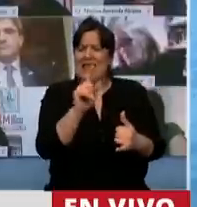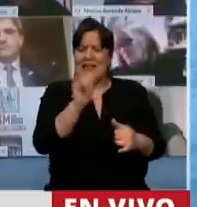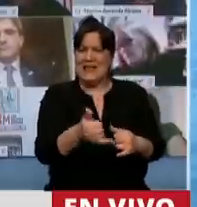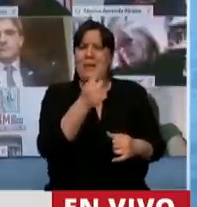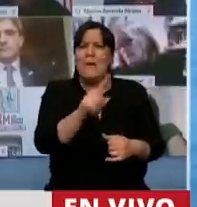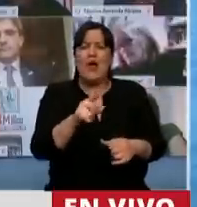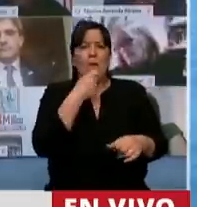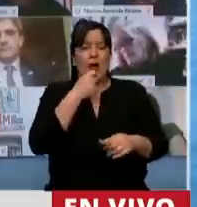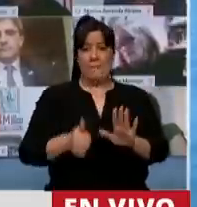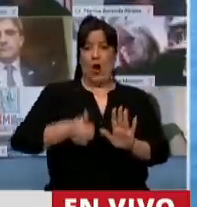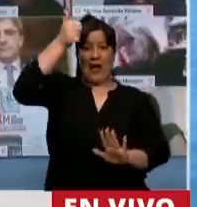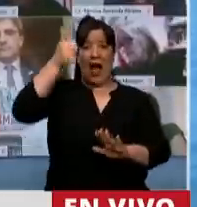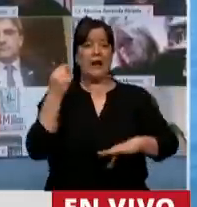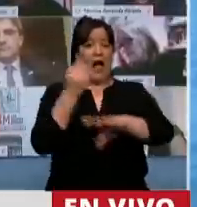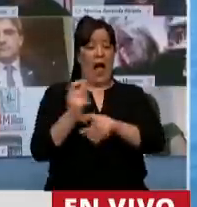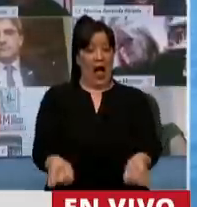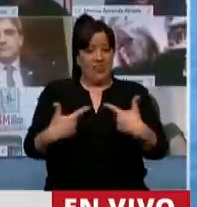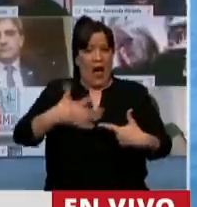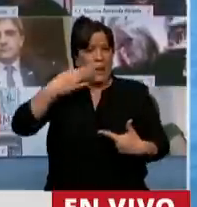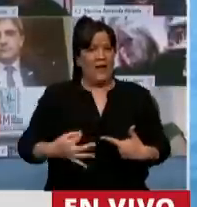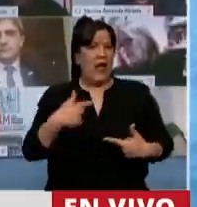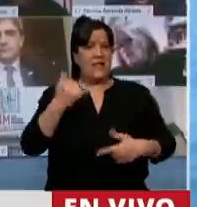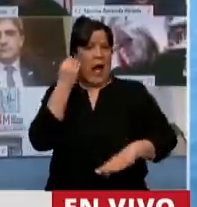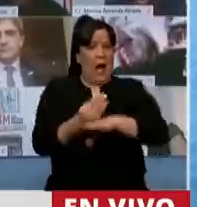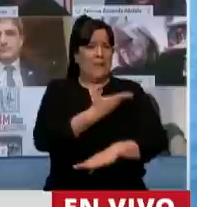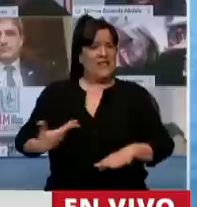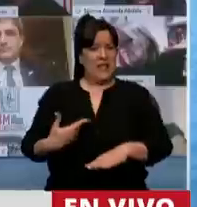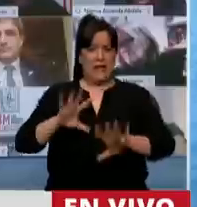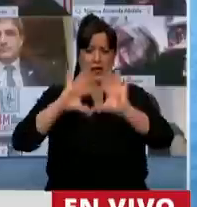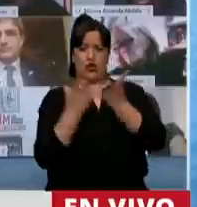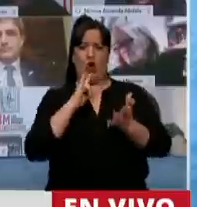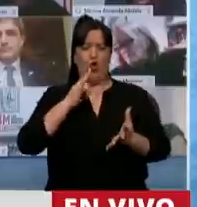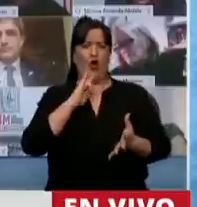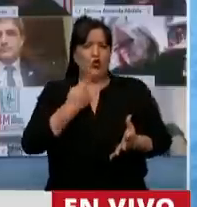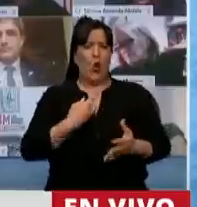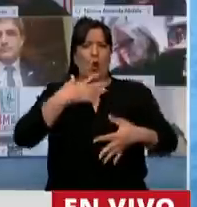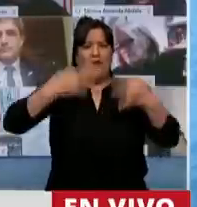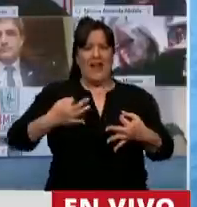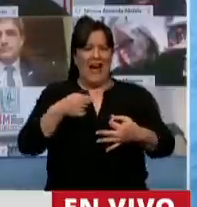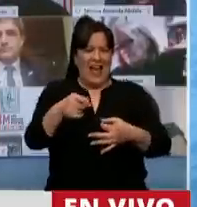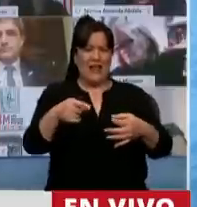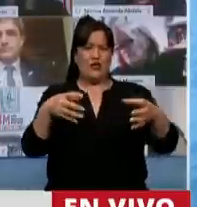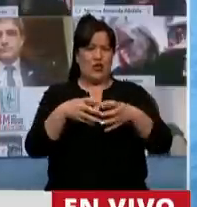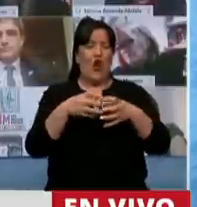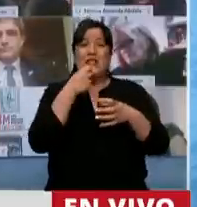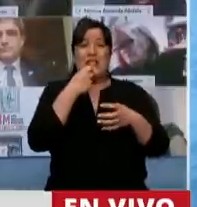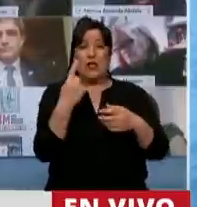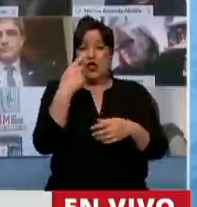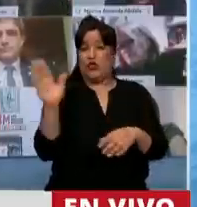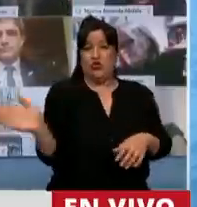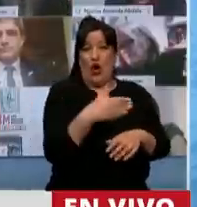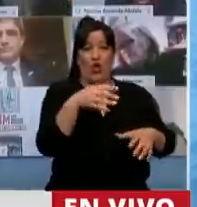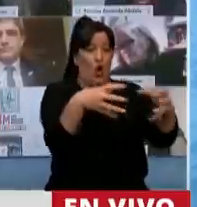si ganar una elección le diera a uno la verdad y la razón, nos tendríamos que hacer todos oficialistas, y eso sería la muerte de la democracia.